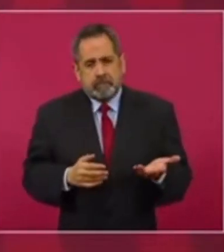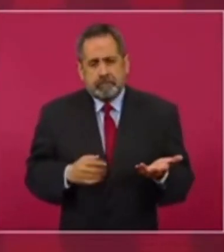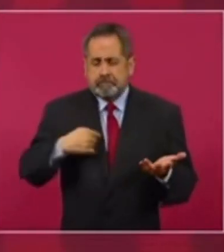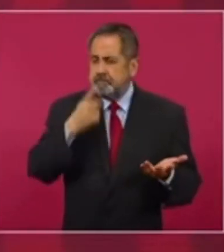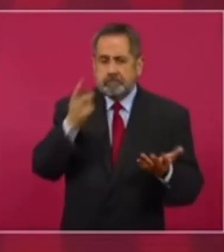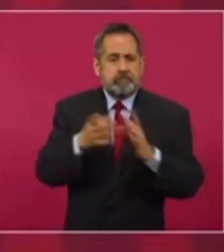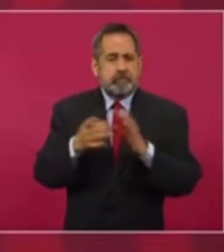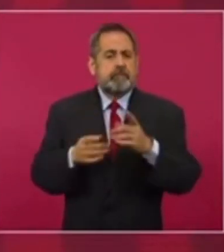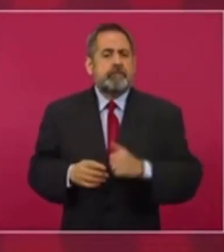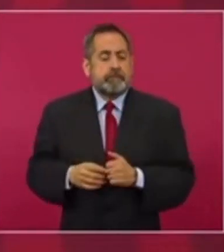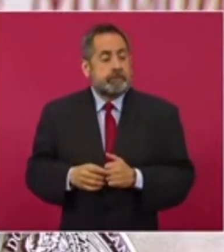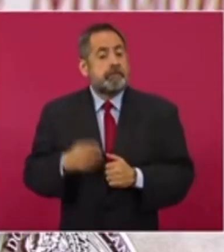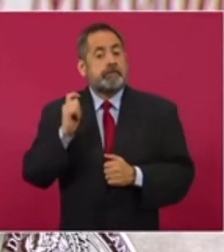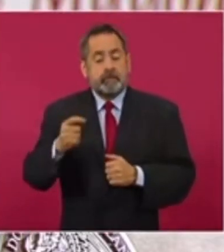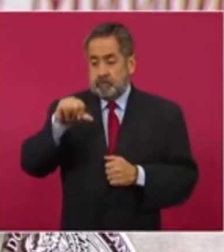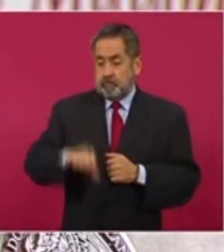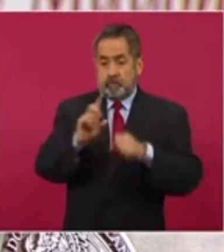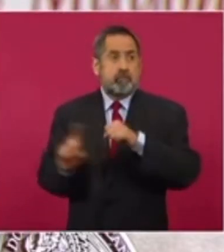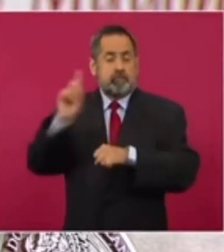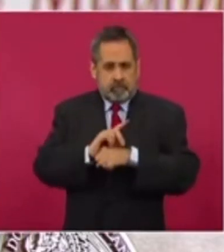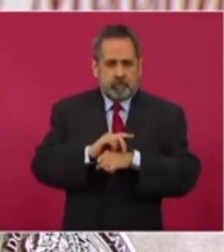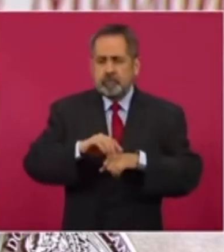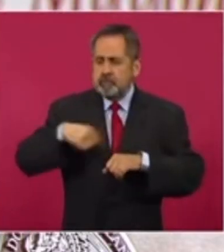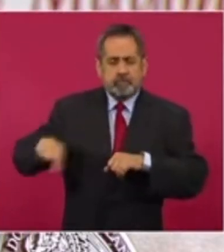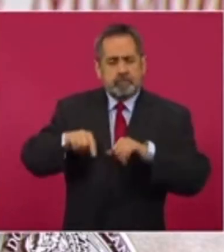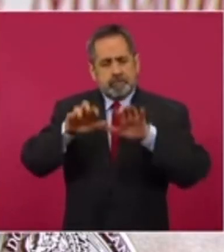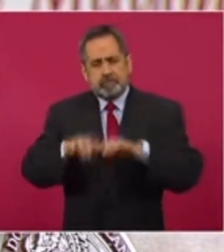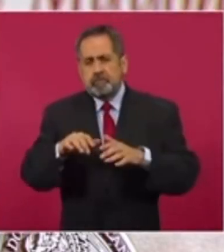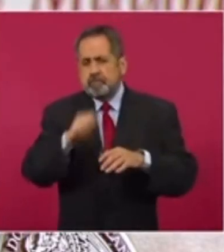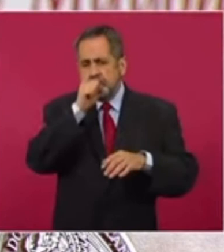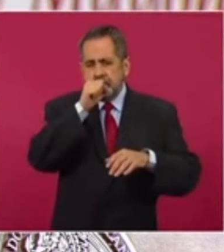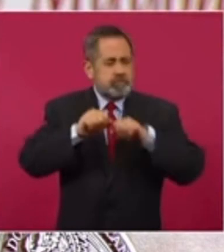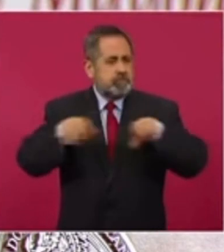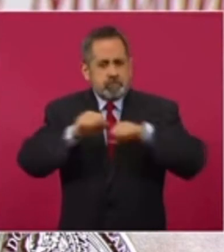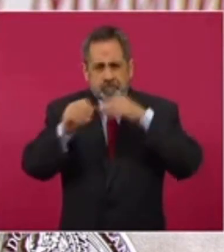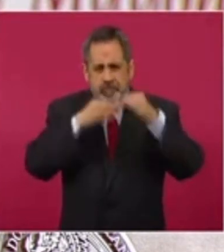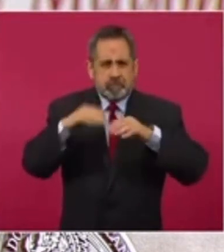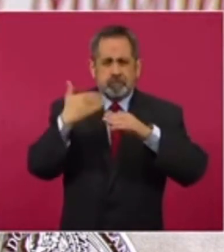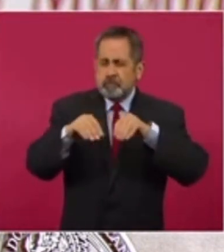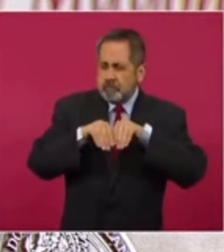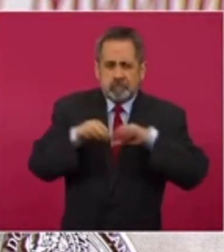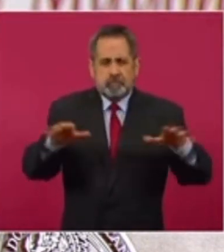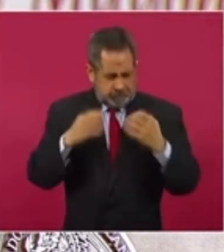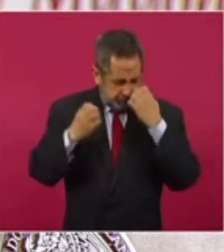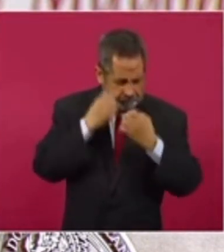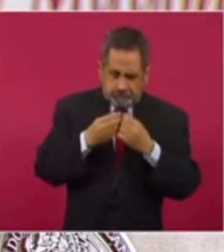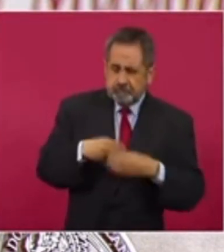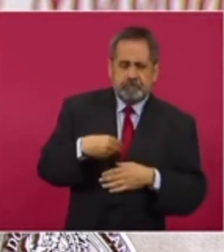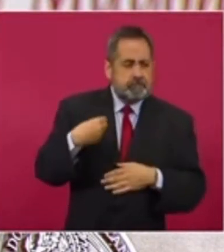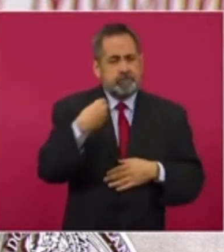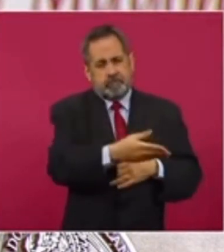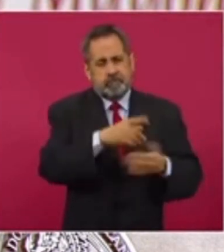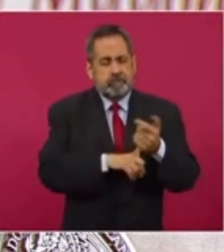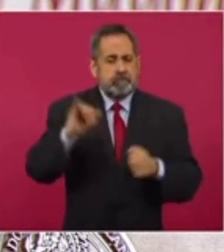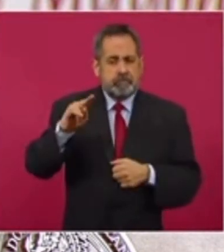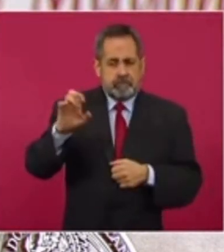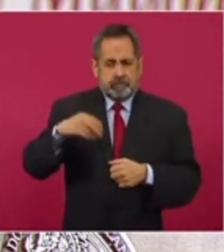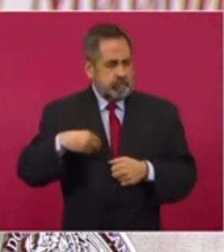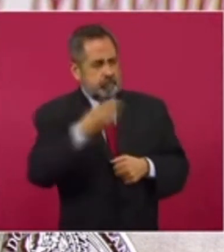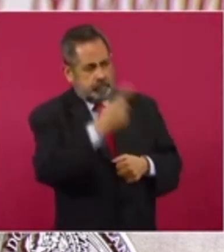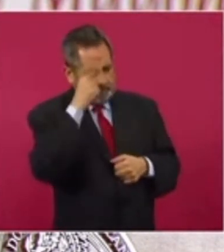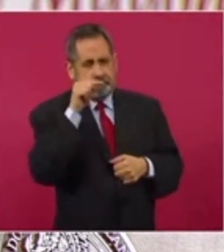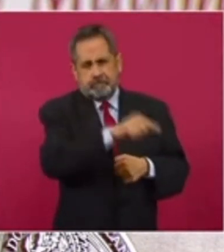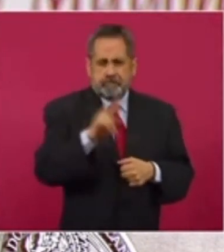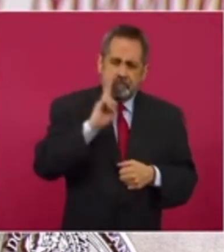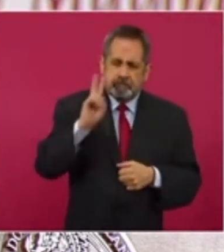Y yo menciono que en el transcurso de hoy vamos a enviar toda esta información, esta propuesta, este análisis al Instituto Nacional Electoral